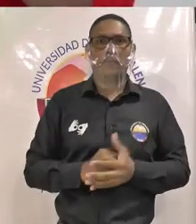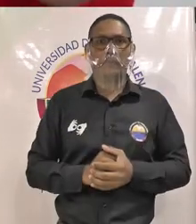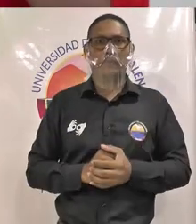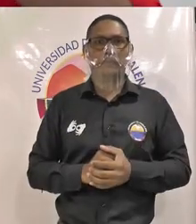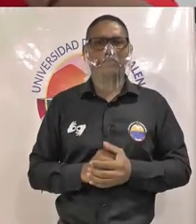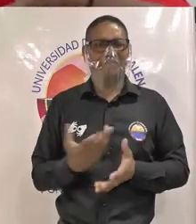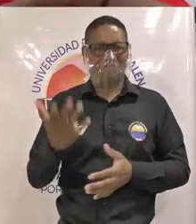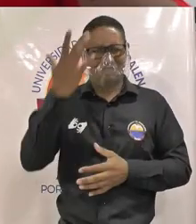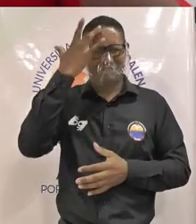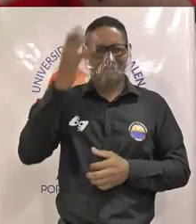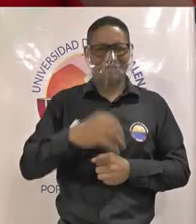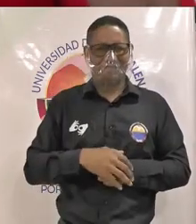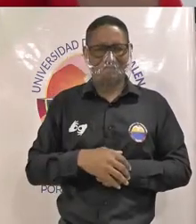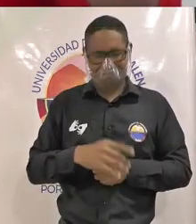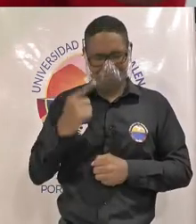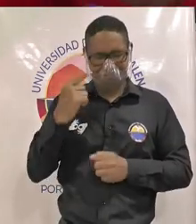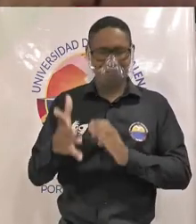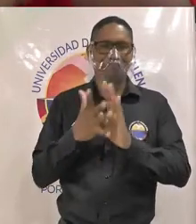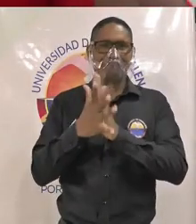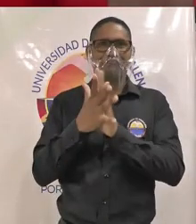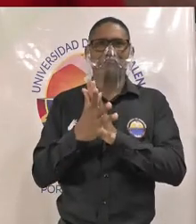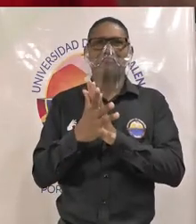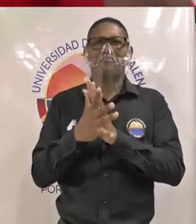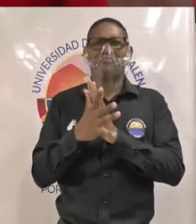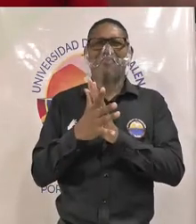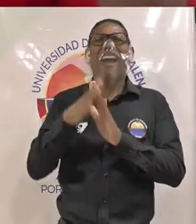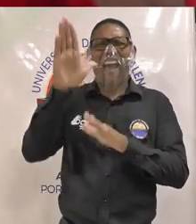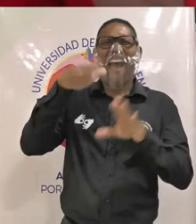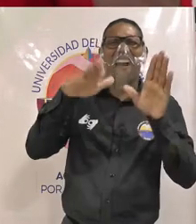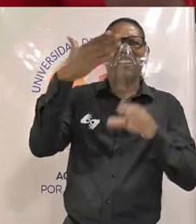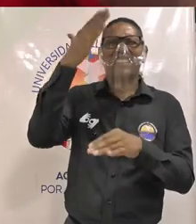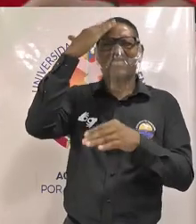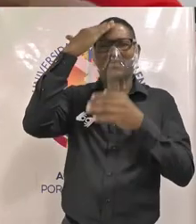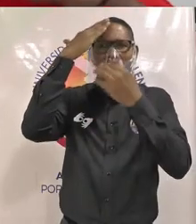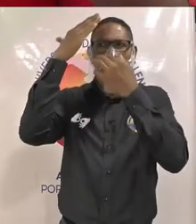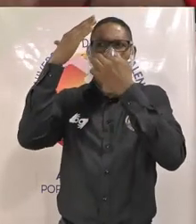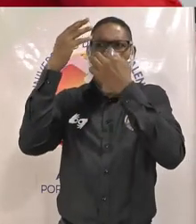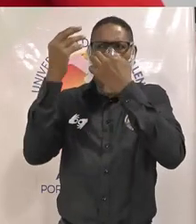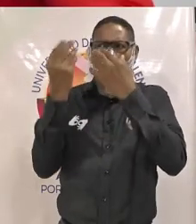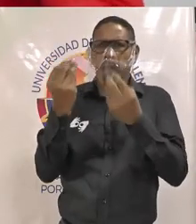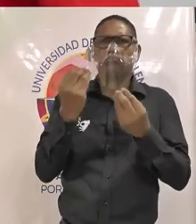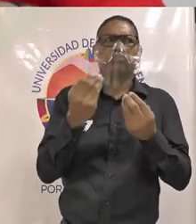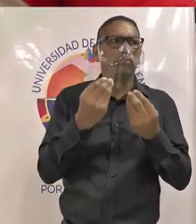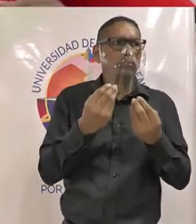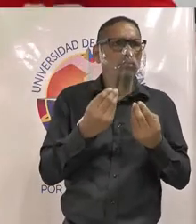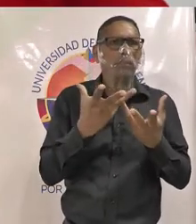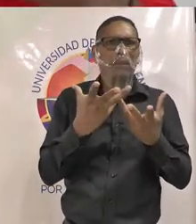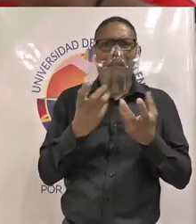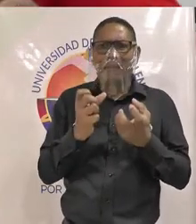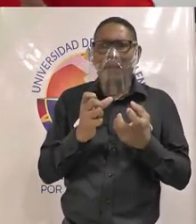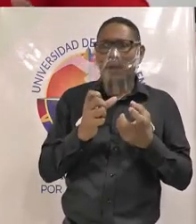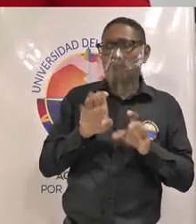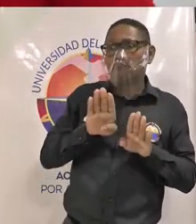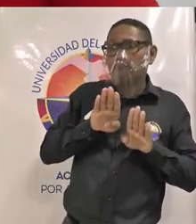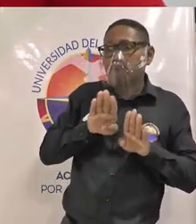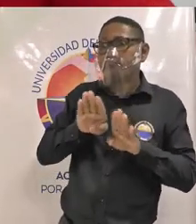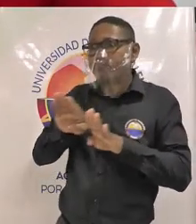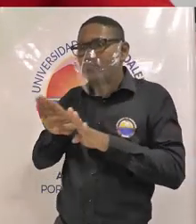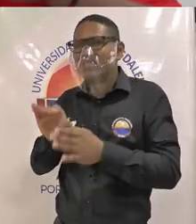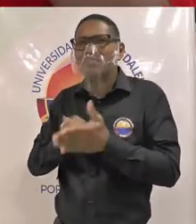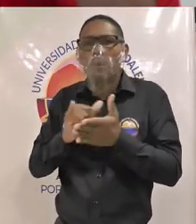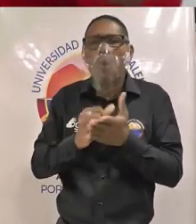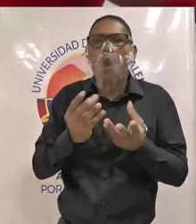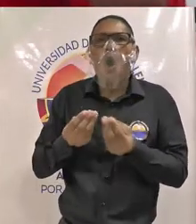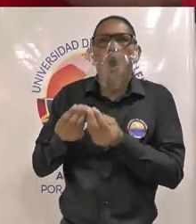muchas veces esto ha sonado en los diferentes candidaturas campañas a representantes sobre todo en el consejo académico